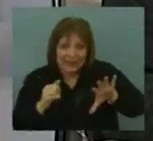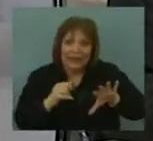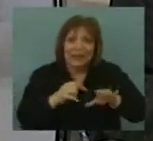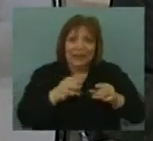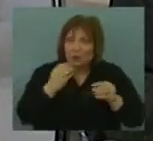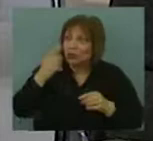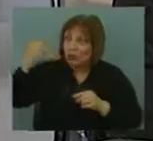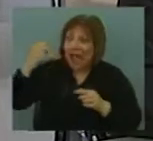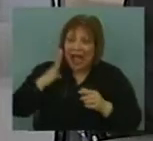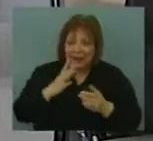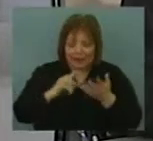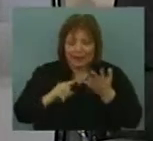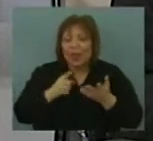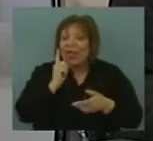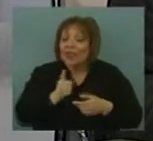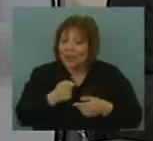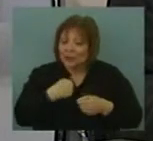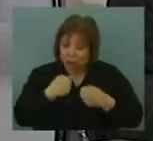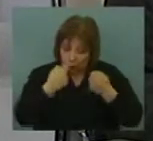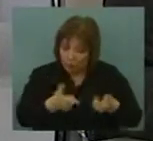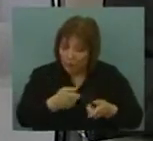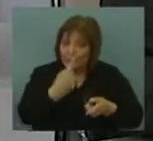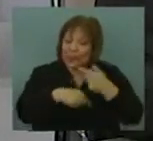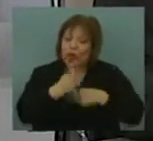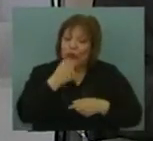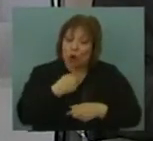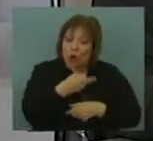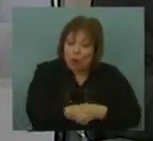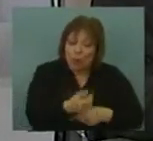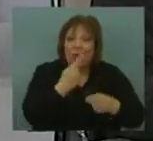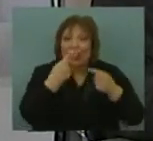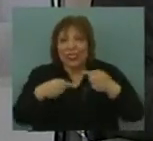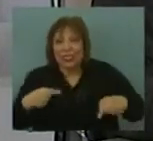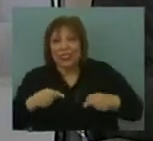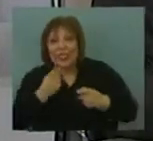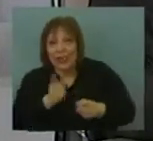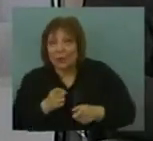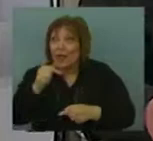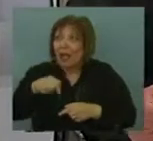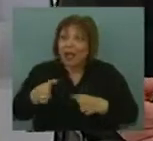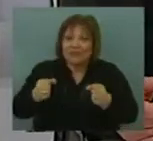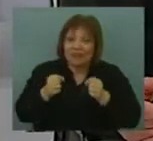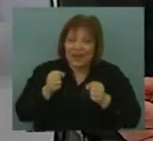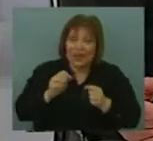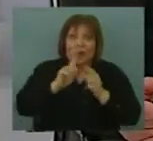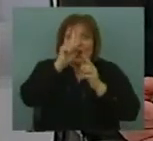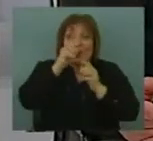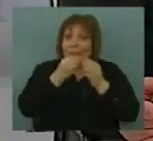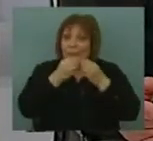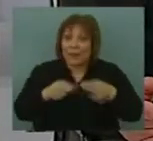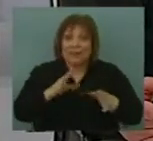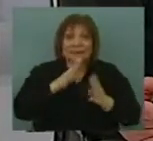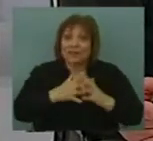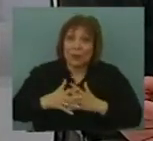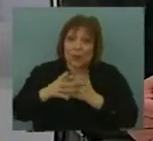condiciona. Condiciones, también lo hablábamos en una columna aquí, un mundo en transición, las potencias del norte perdiendo peso, Estados